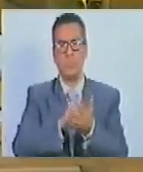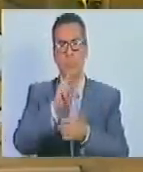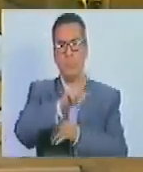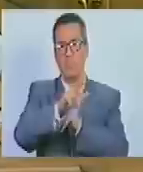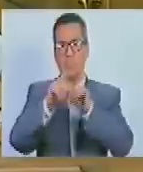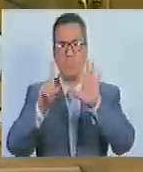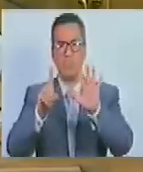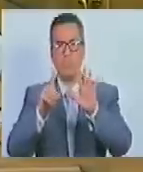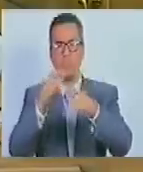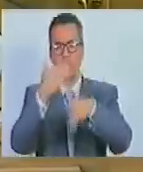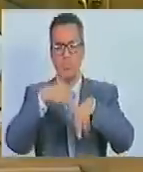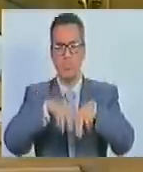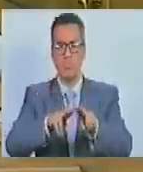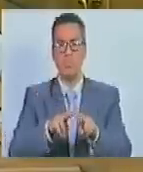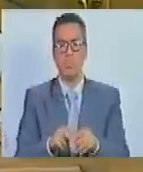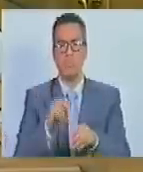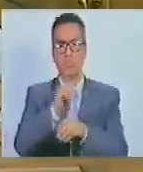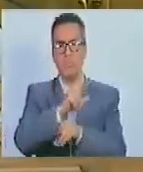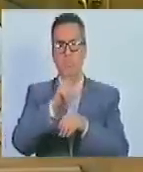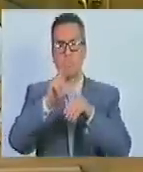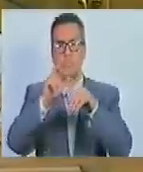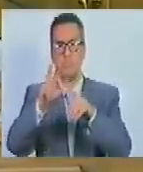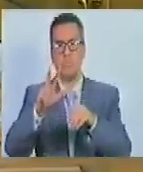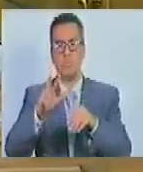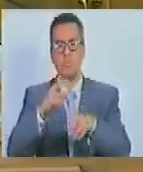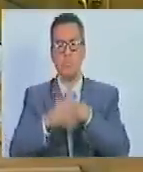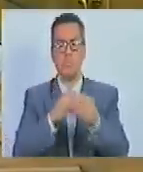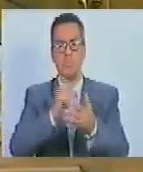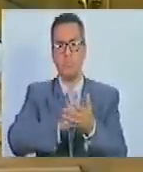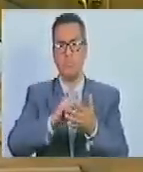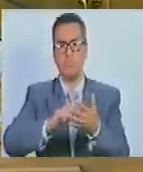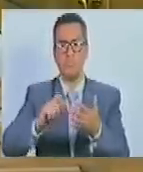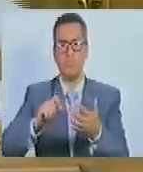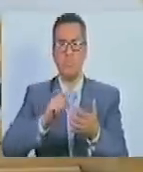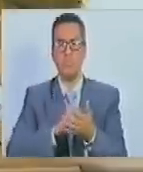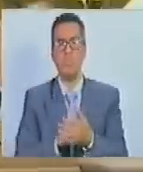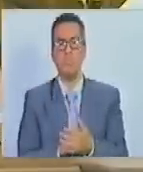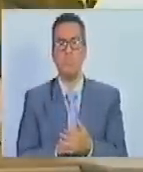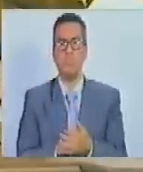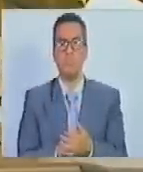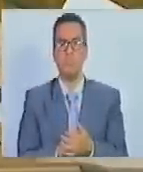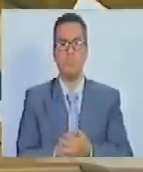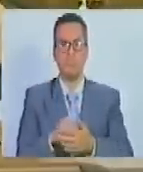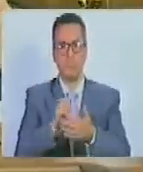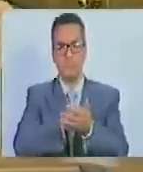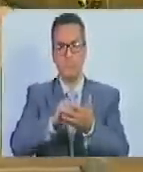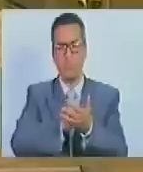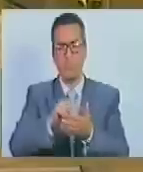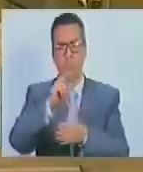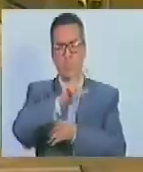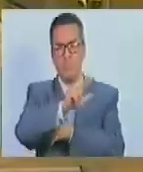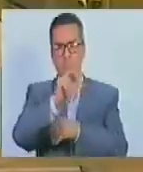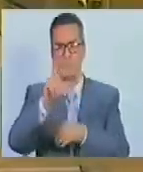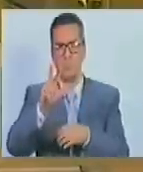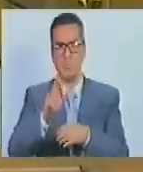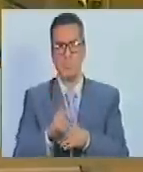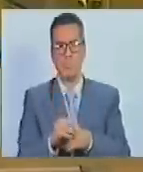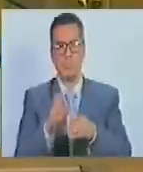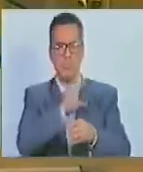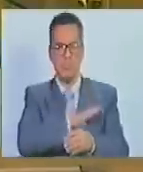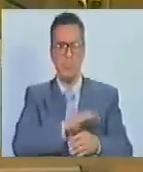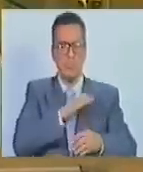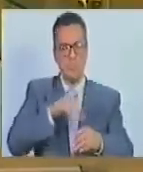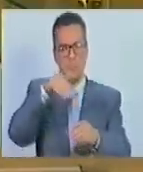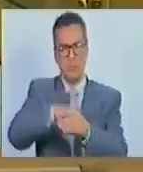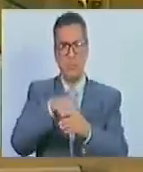36 que pasa a ser el artículo 33 quedando redactado de la siguiente manera. Artículo 33. La Comisión